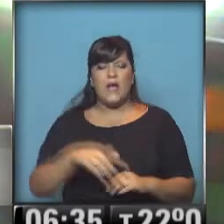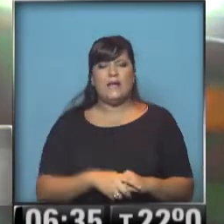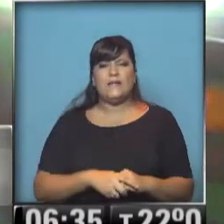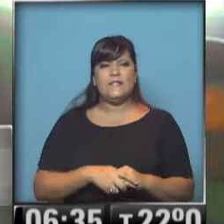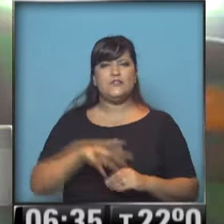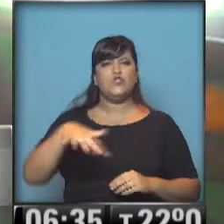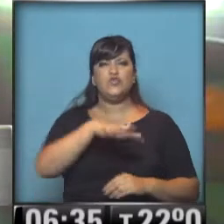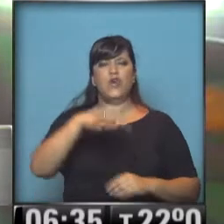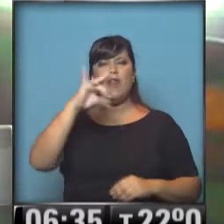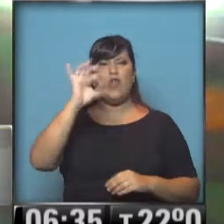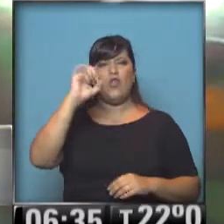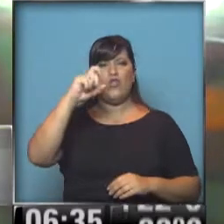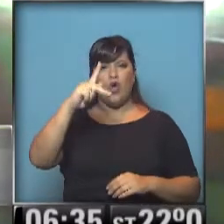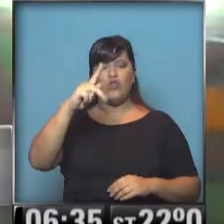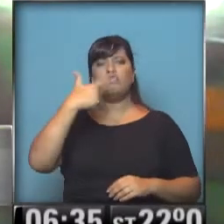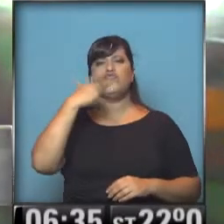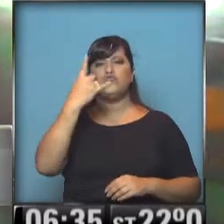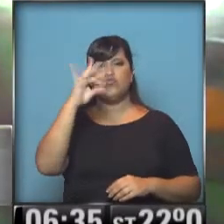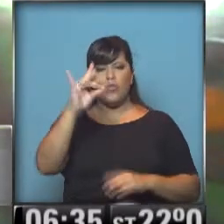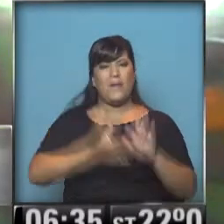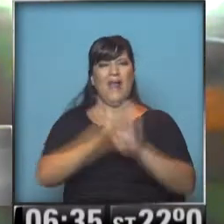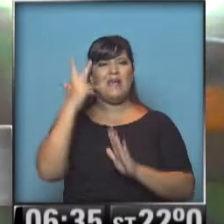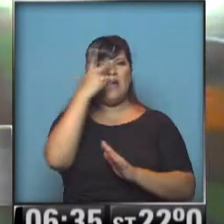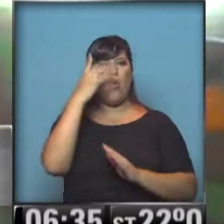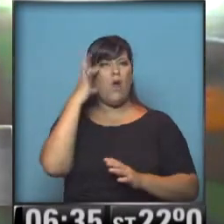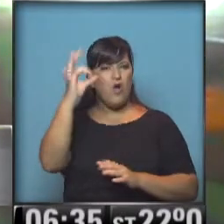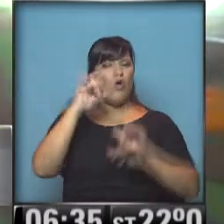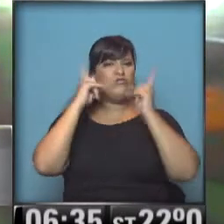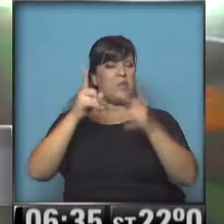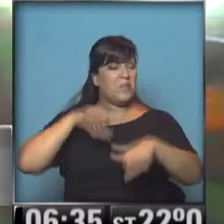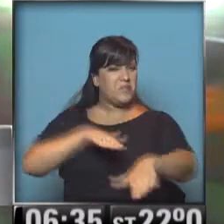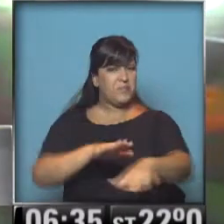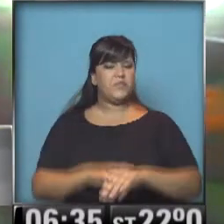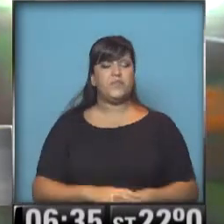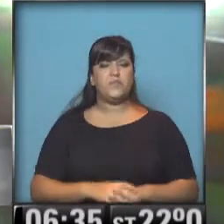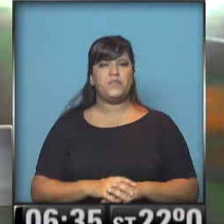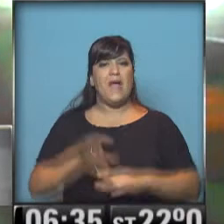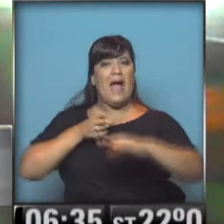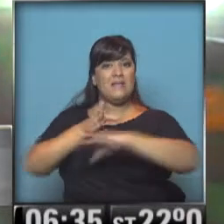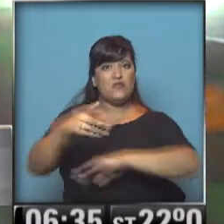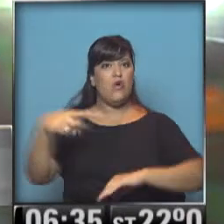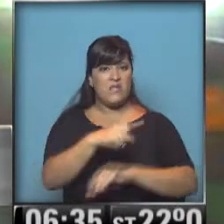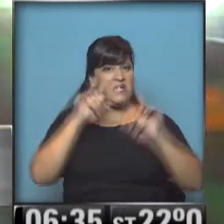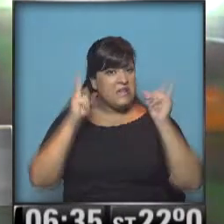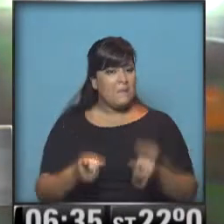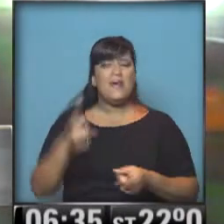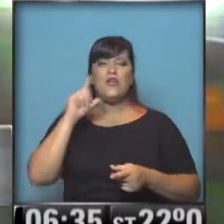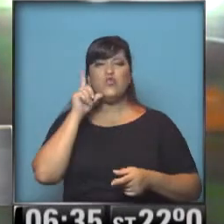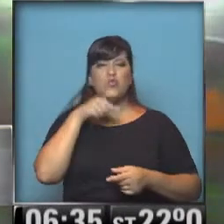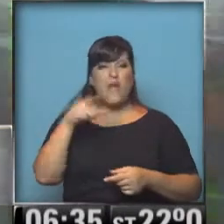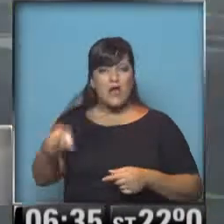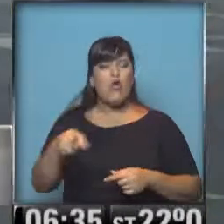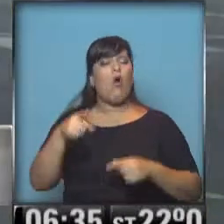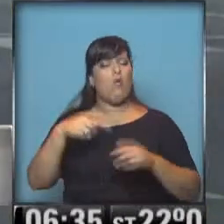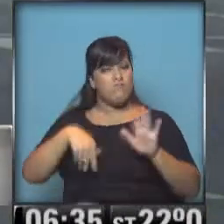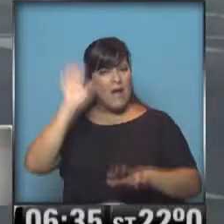desde la zona de Doxur hacia Ingeniero Huergo. También se incrementa el tránsito en acceso oeste, ya desde Ituyangó comienza a haber